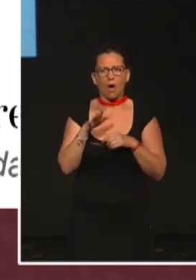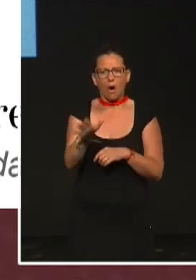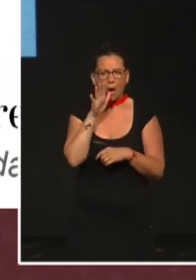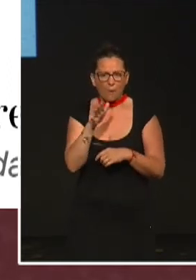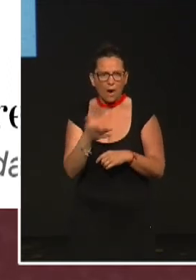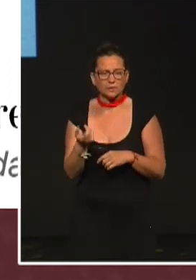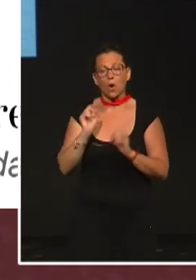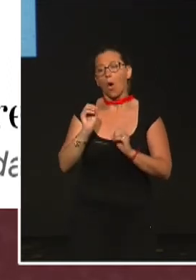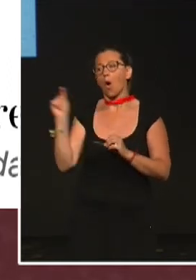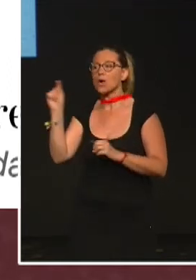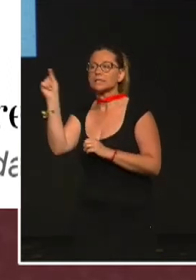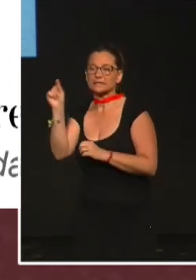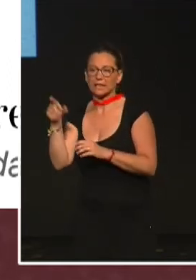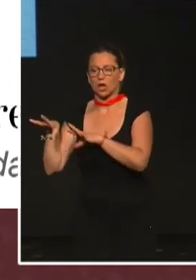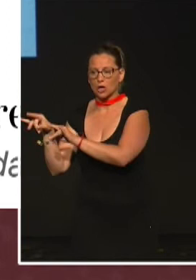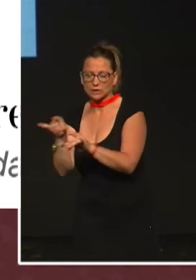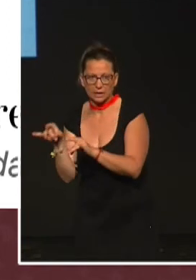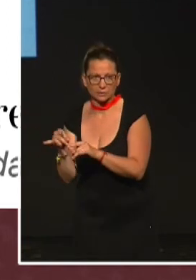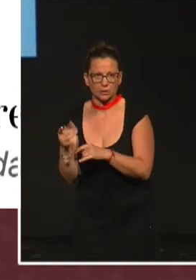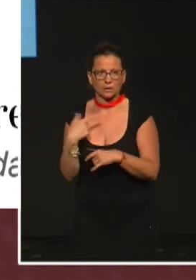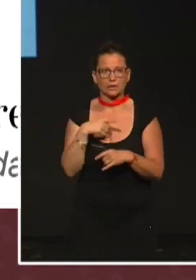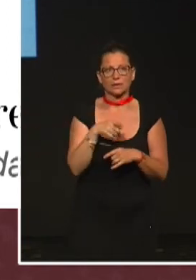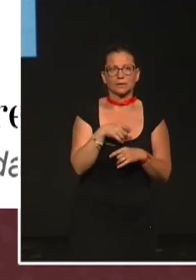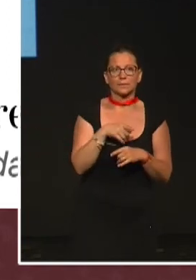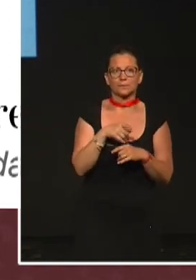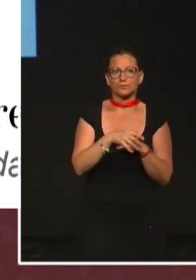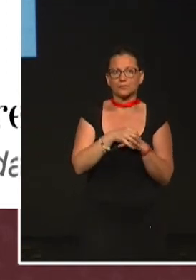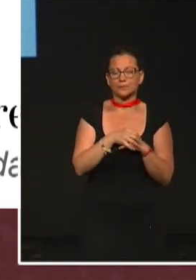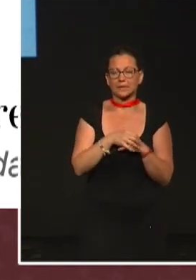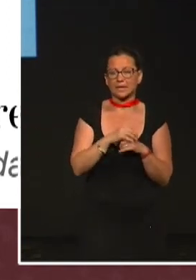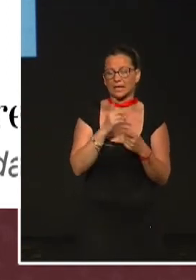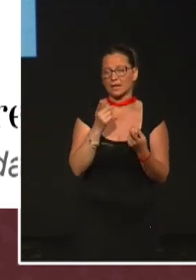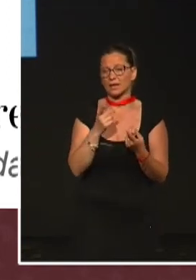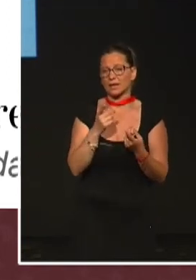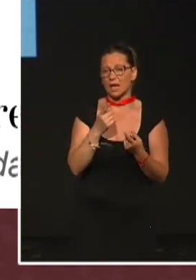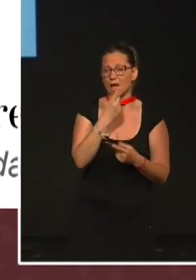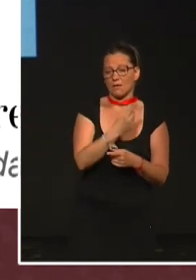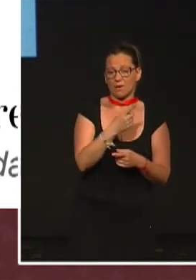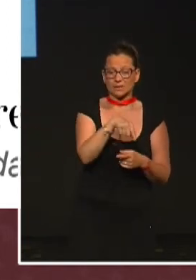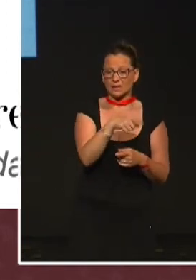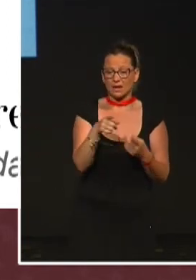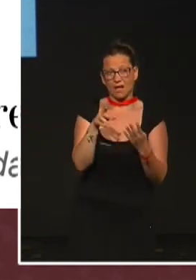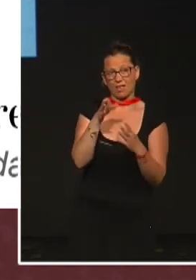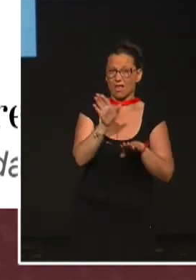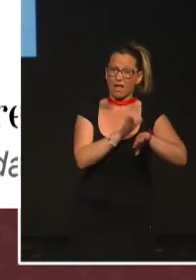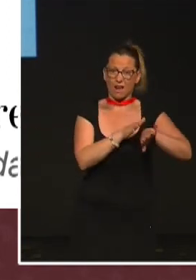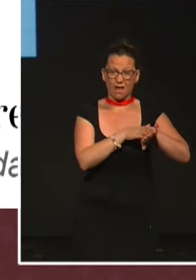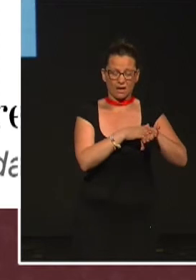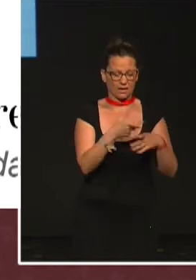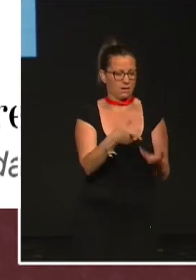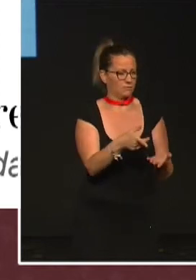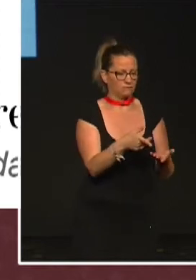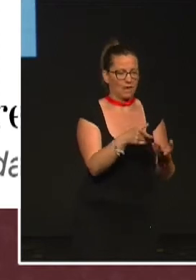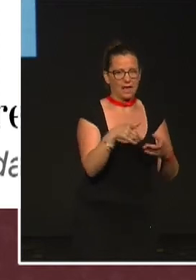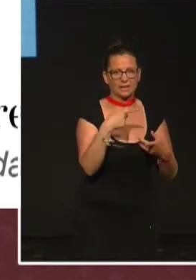coleósteros terrestres. El coleóstero darwinilus fue uno de los que Darwin recolectó en sus viajes y que no fue nombrado hasta 2014